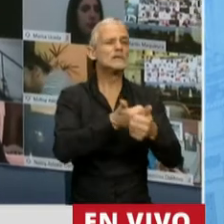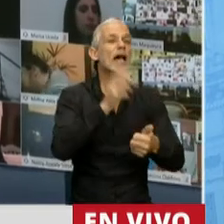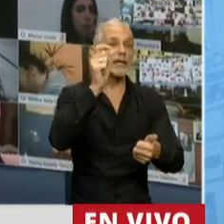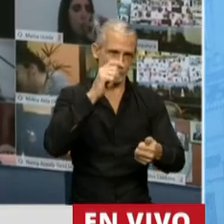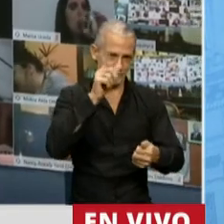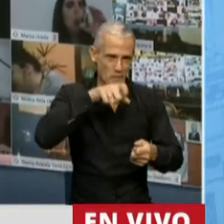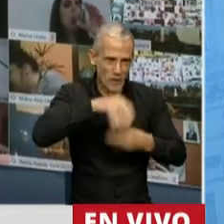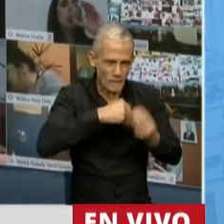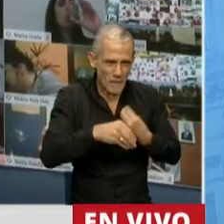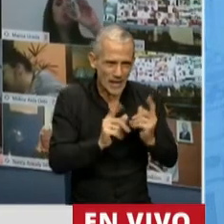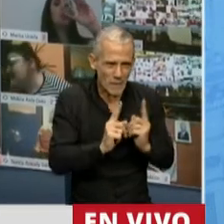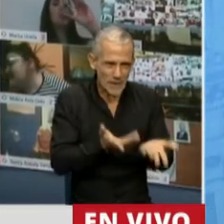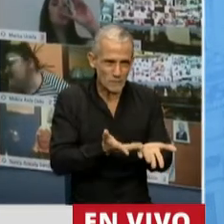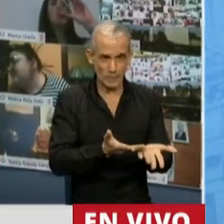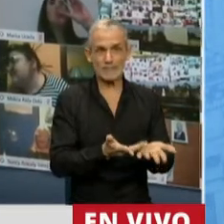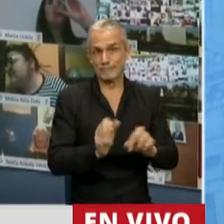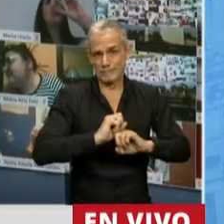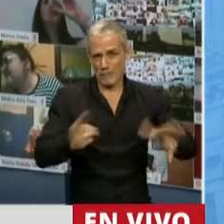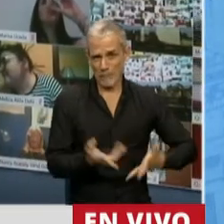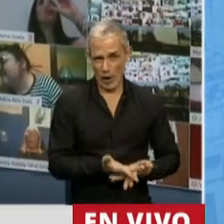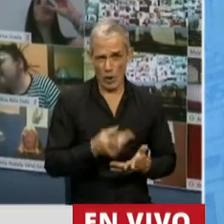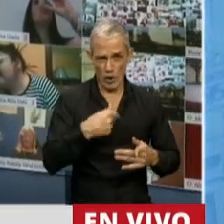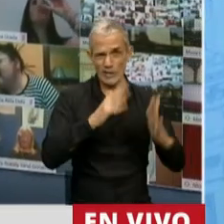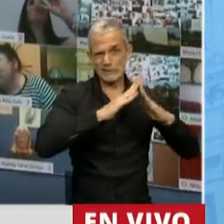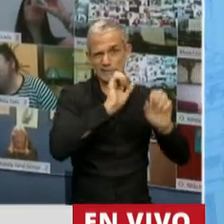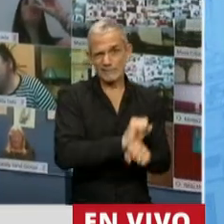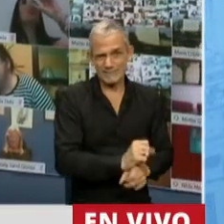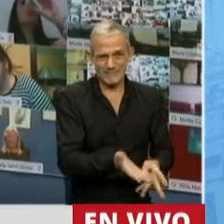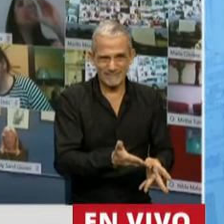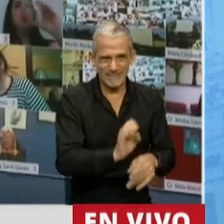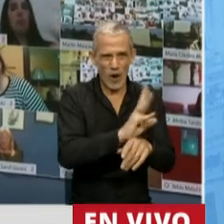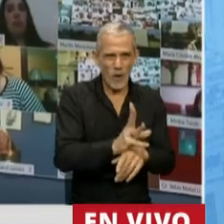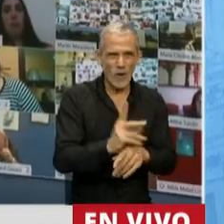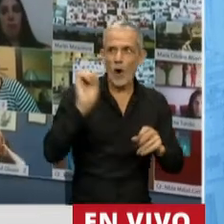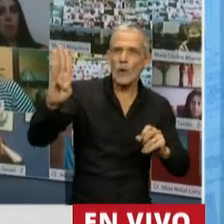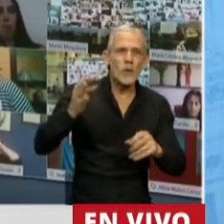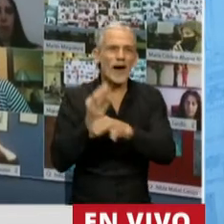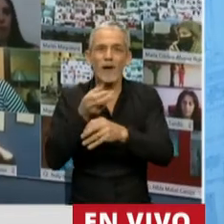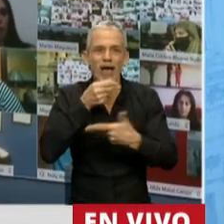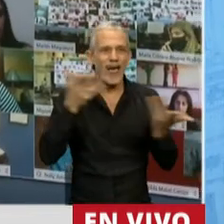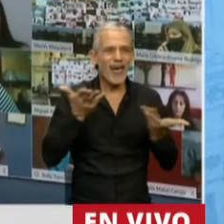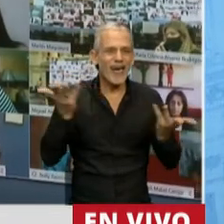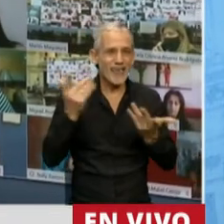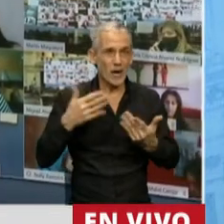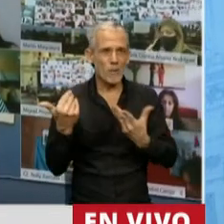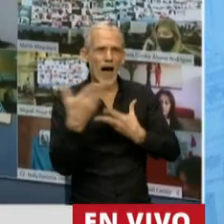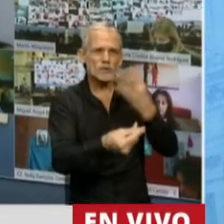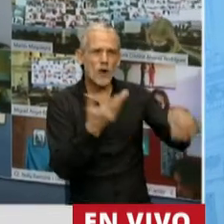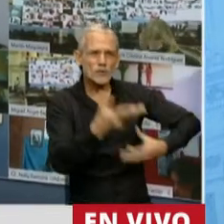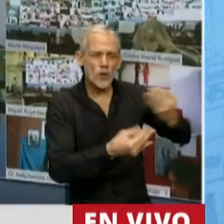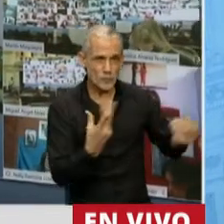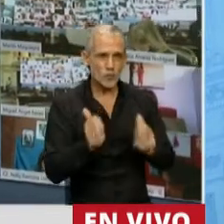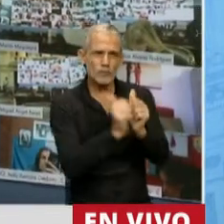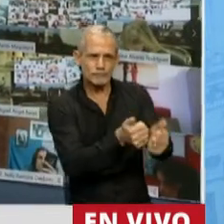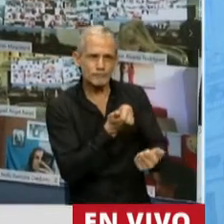familiares. Con lo cual, peor aún en este contexto de cuarentena, lejos de los clubes, escuelas y todos los espacios de contención, de afiliación, de